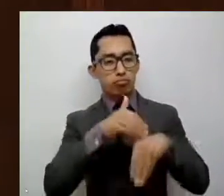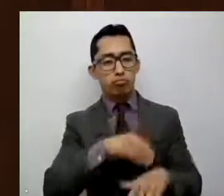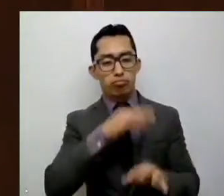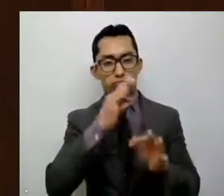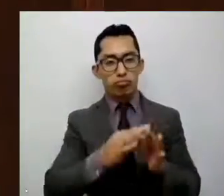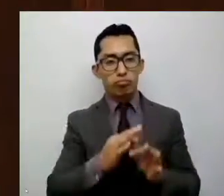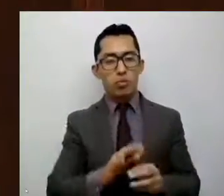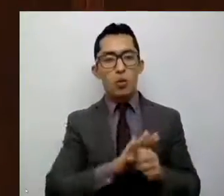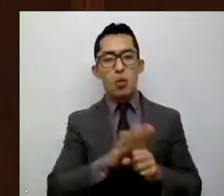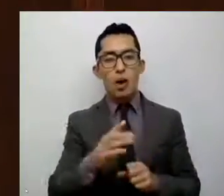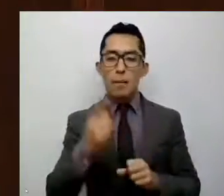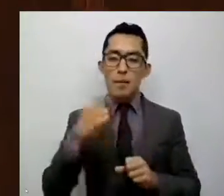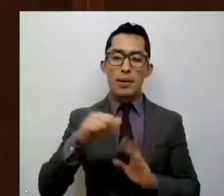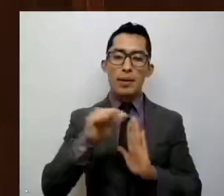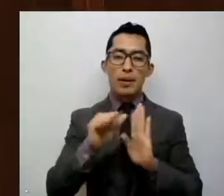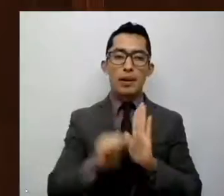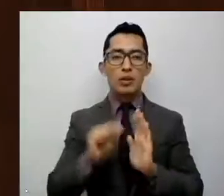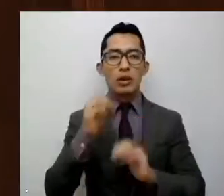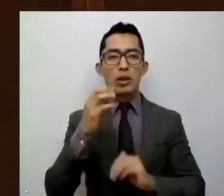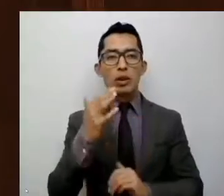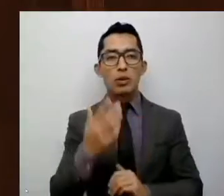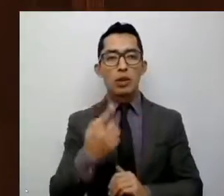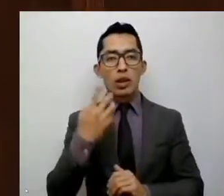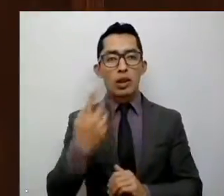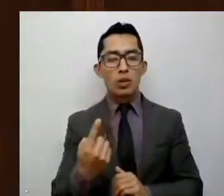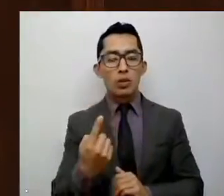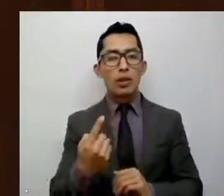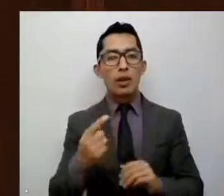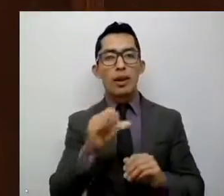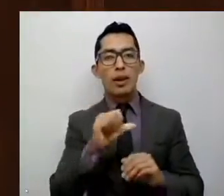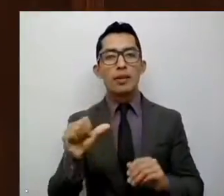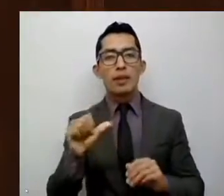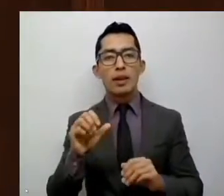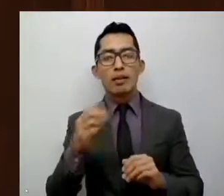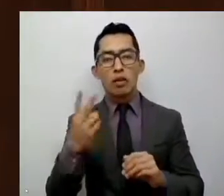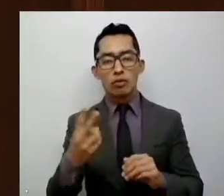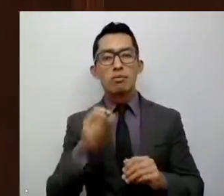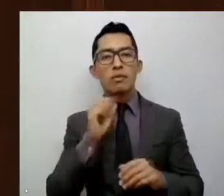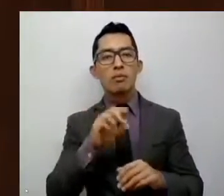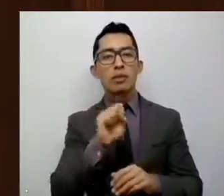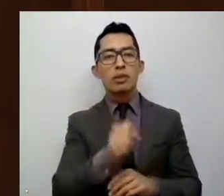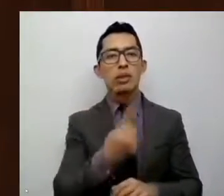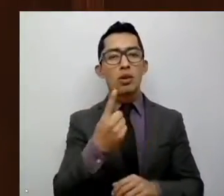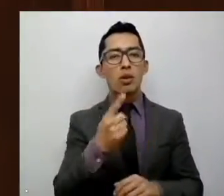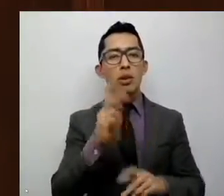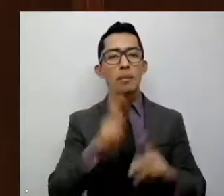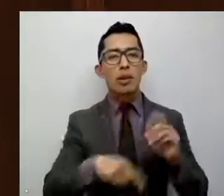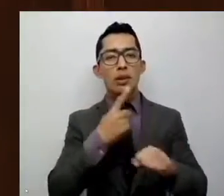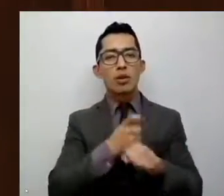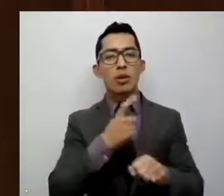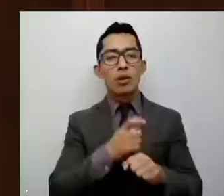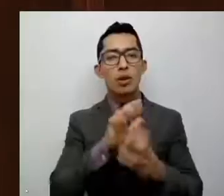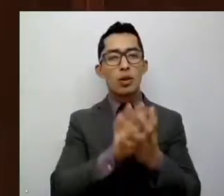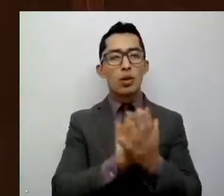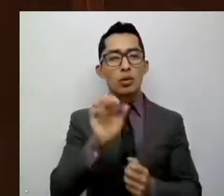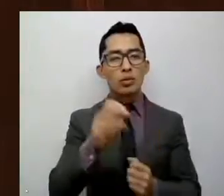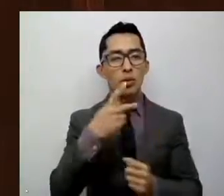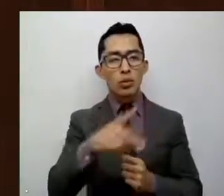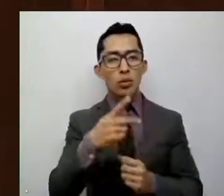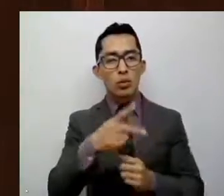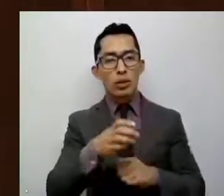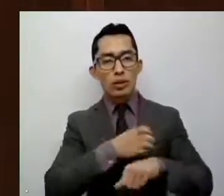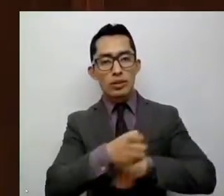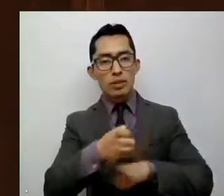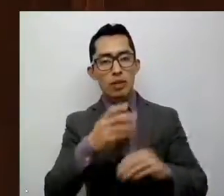los artículos 51, fracción 2 y 61, fracción 1, de la Constitución Política del Estado